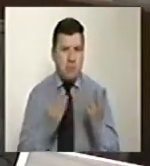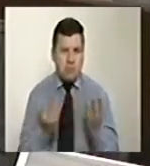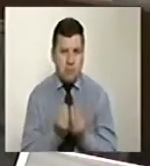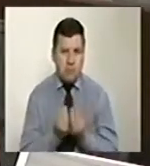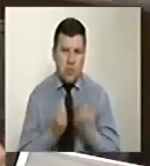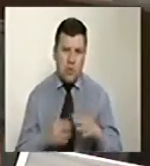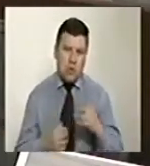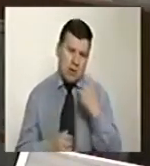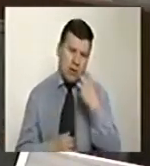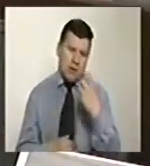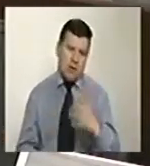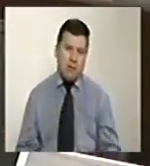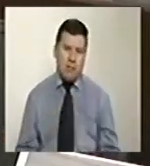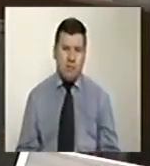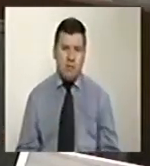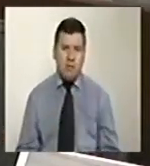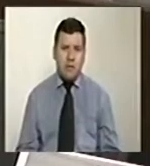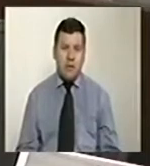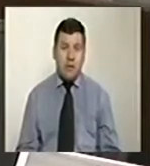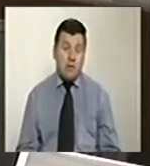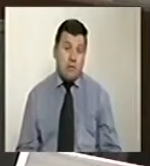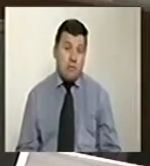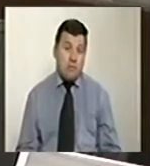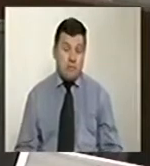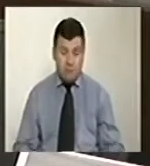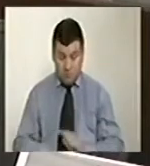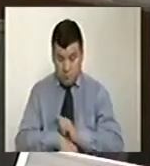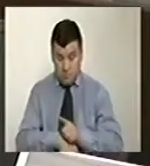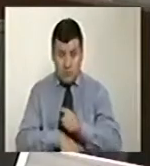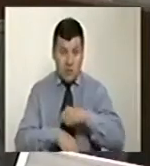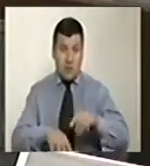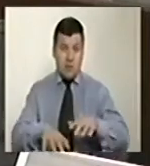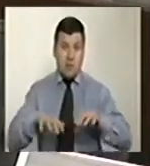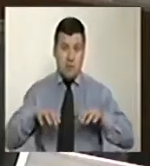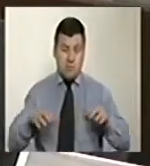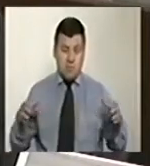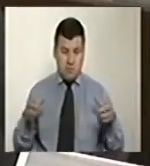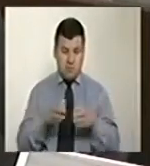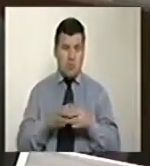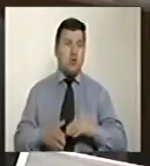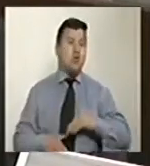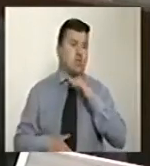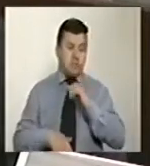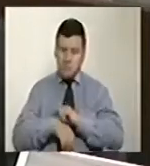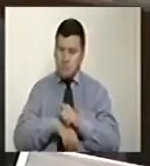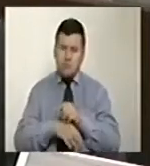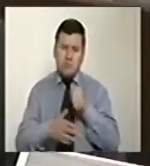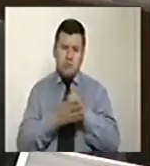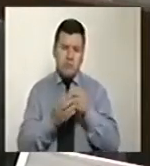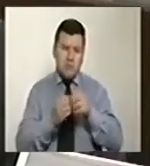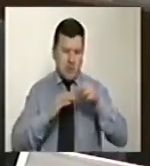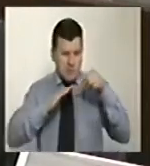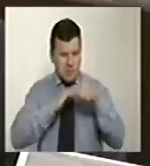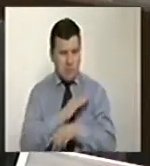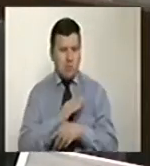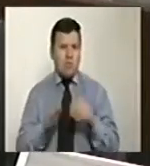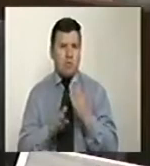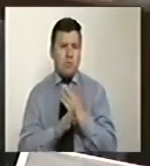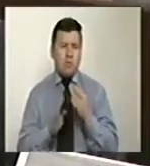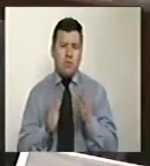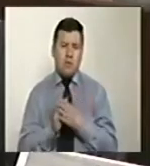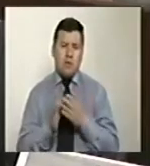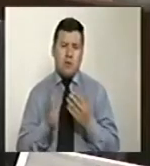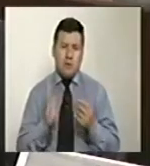execrable delito. Estos minutos en la plenaria no son suficientes para tratar a fondo un problema